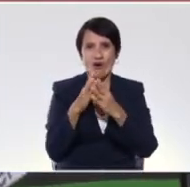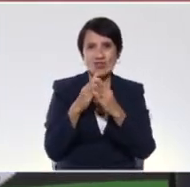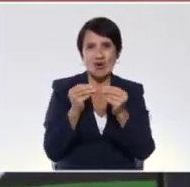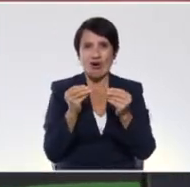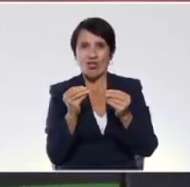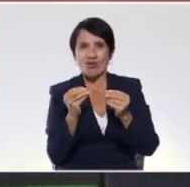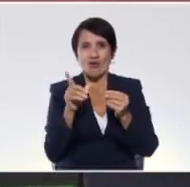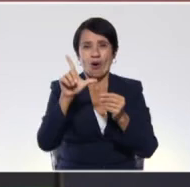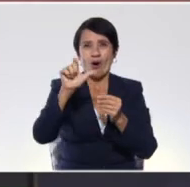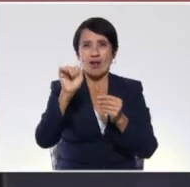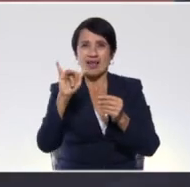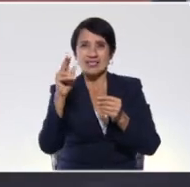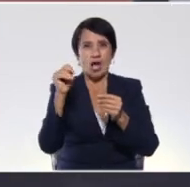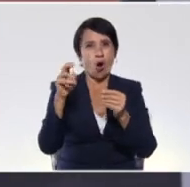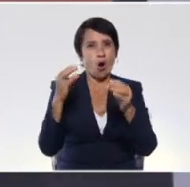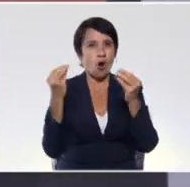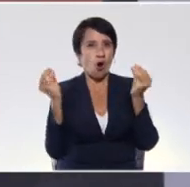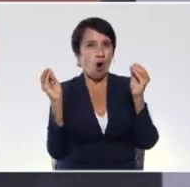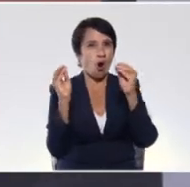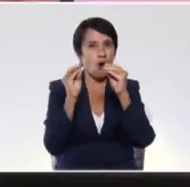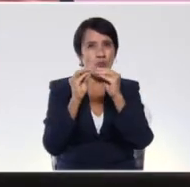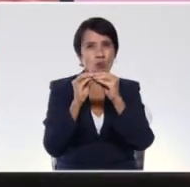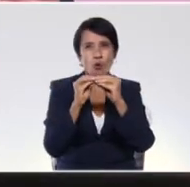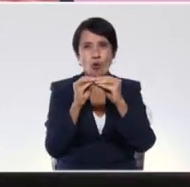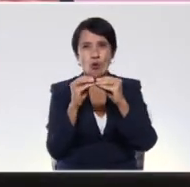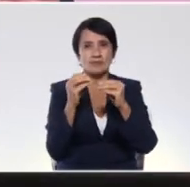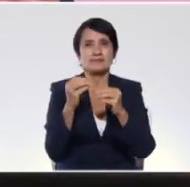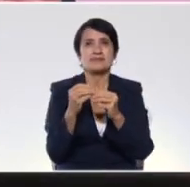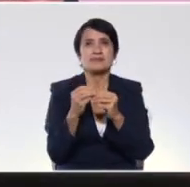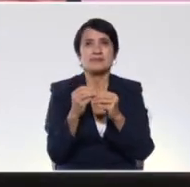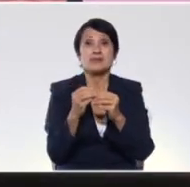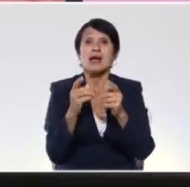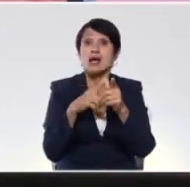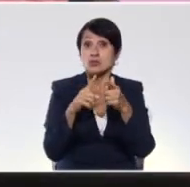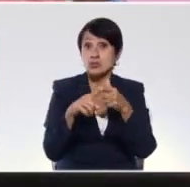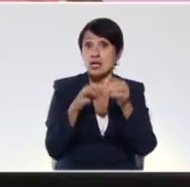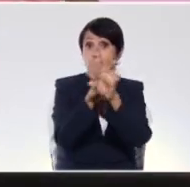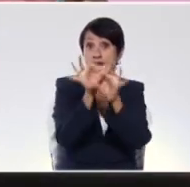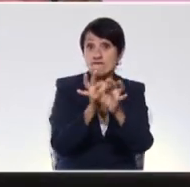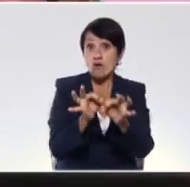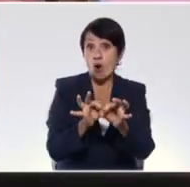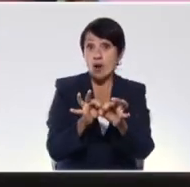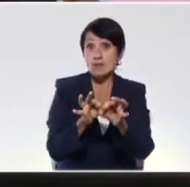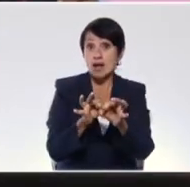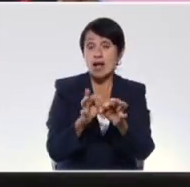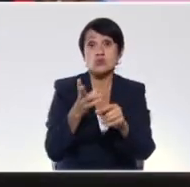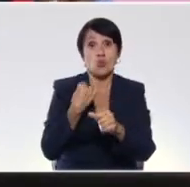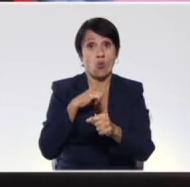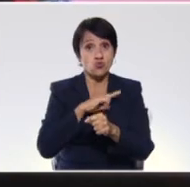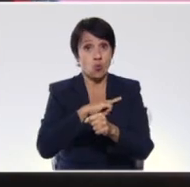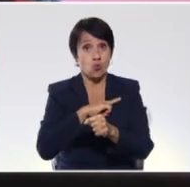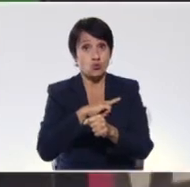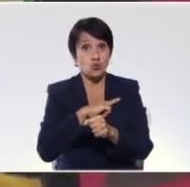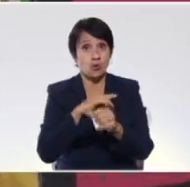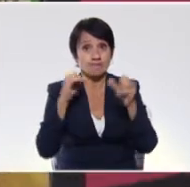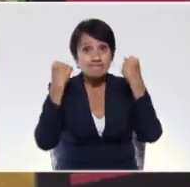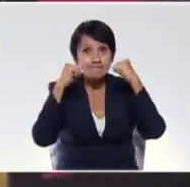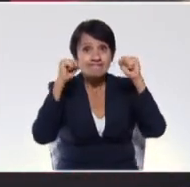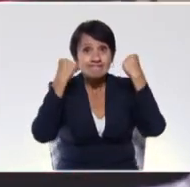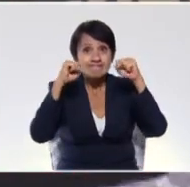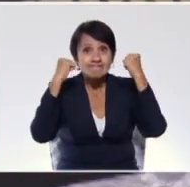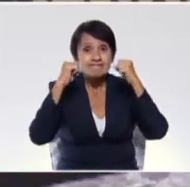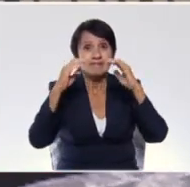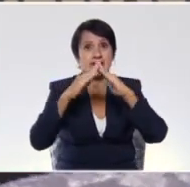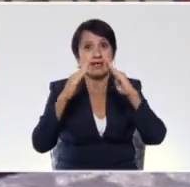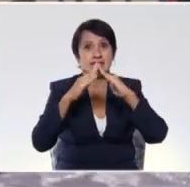sustantivo común. Linda, como yo. bien. Y de esta manera podemos nosotros practicar